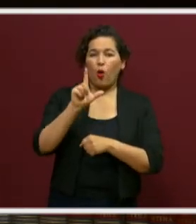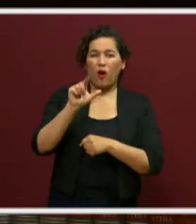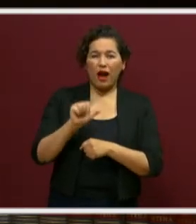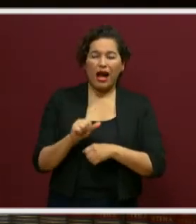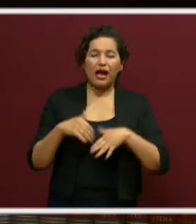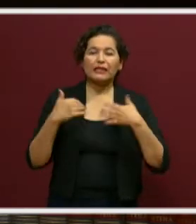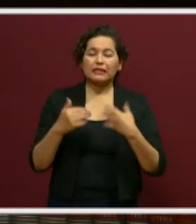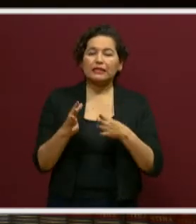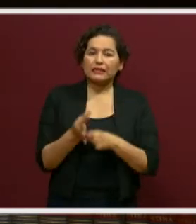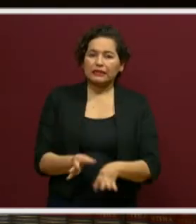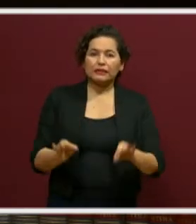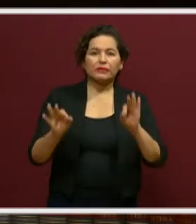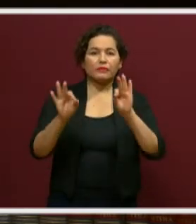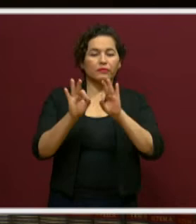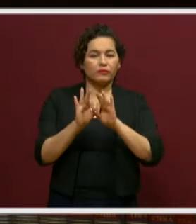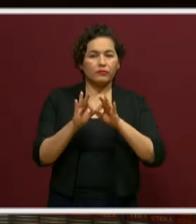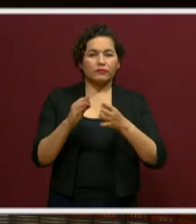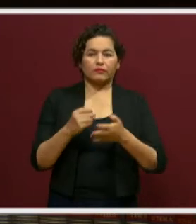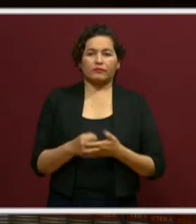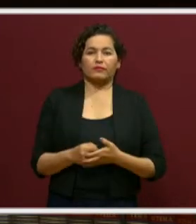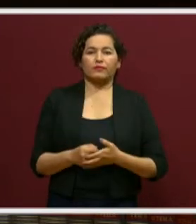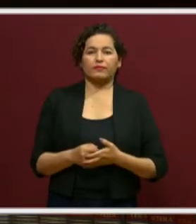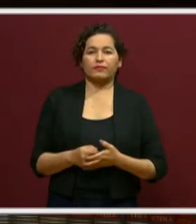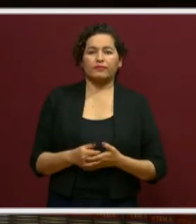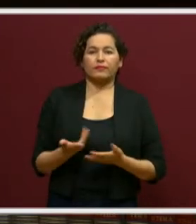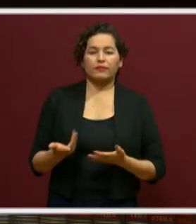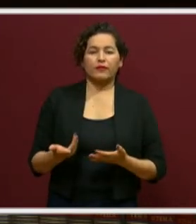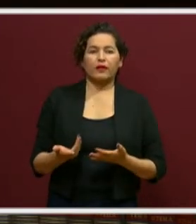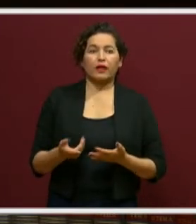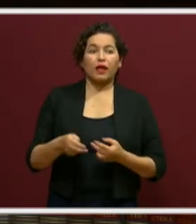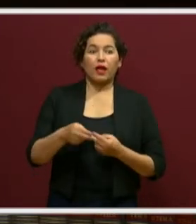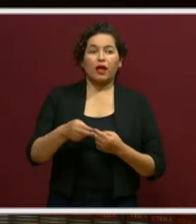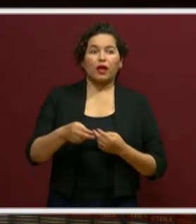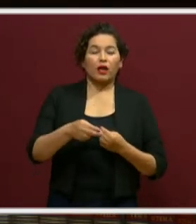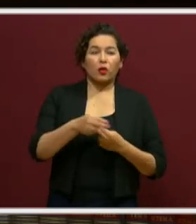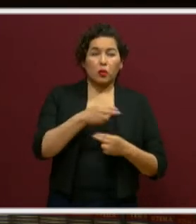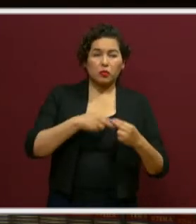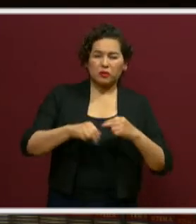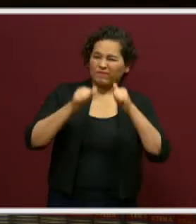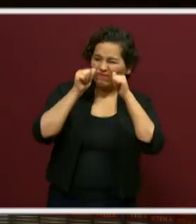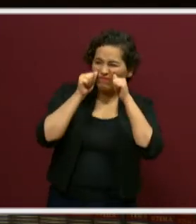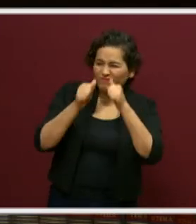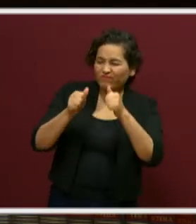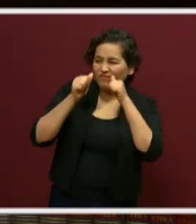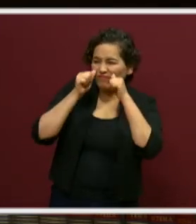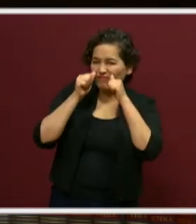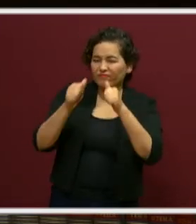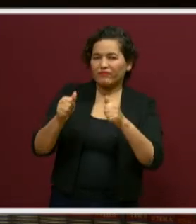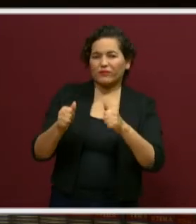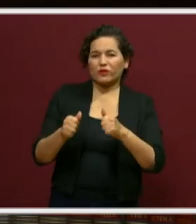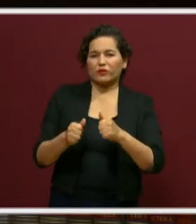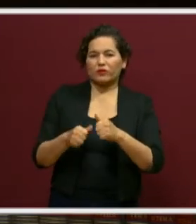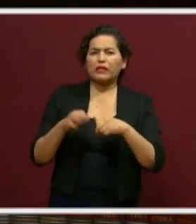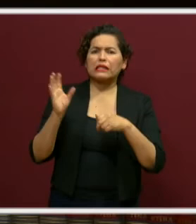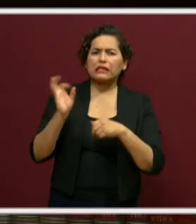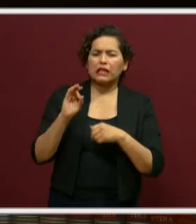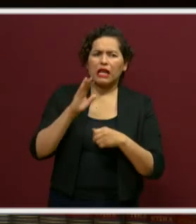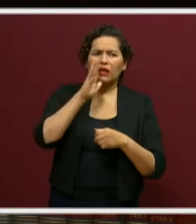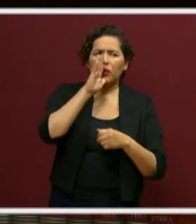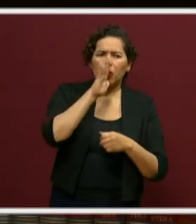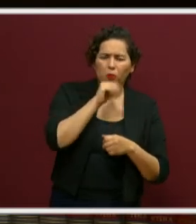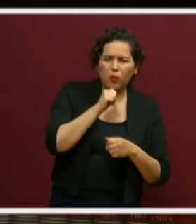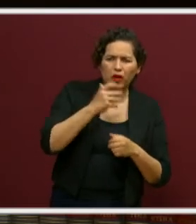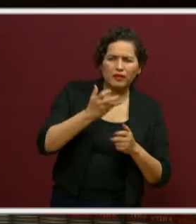Gaby, que todos no solo pongamos atención en lo que no se puede hacer, sino pongamos atención en lo que sí se puede hacer.